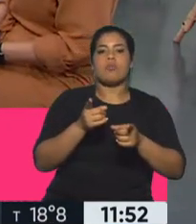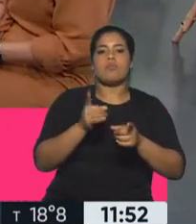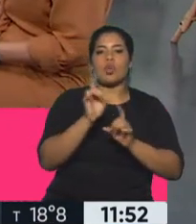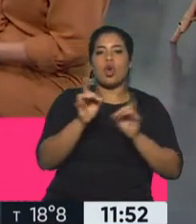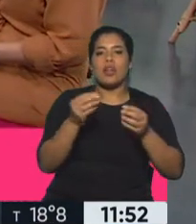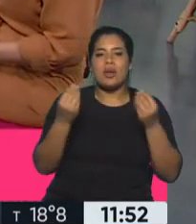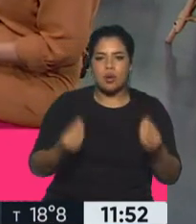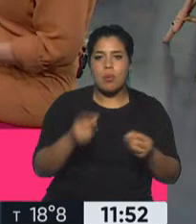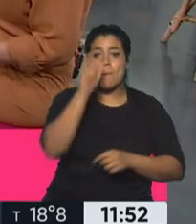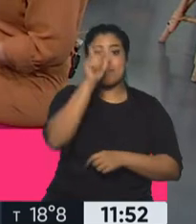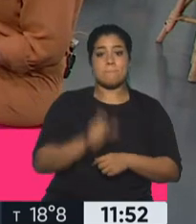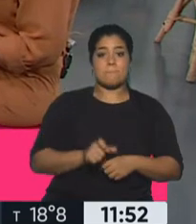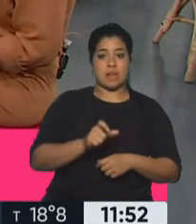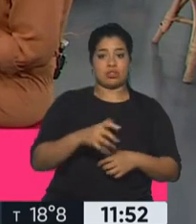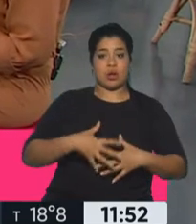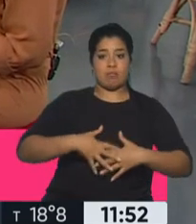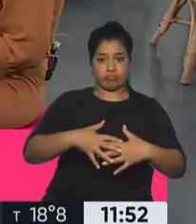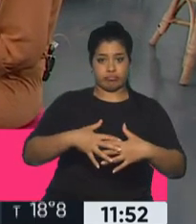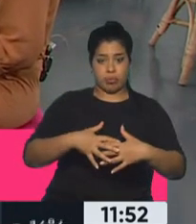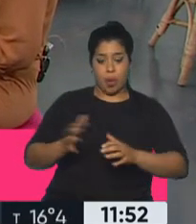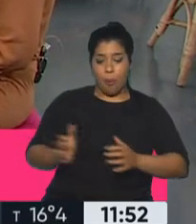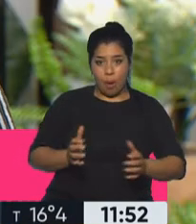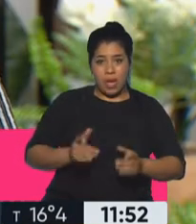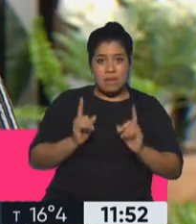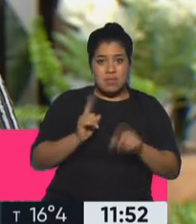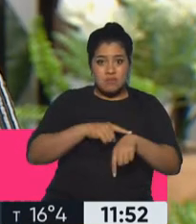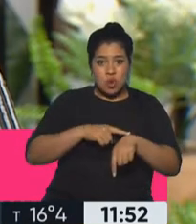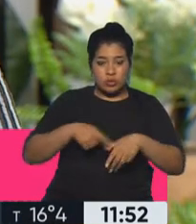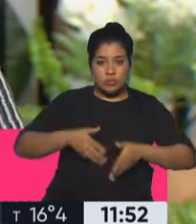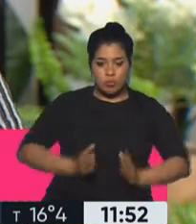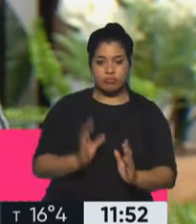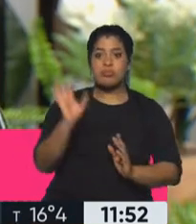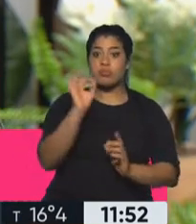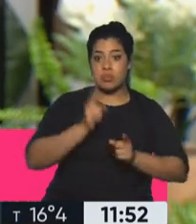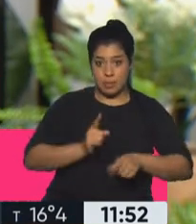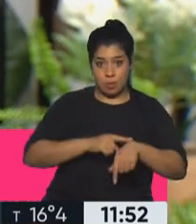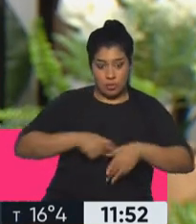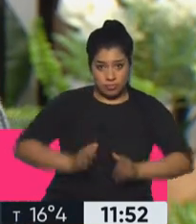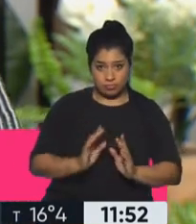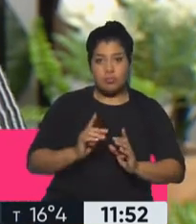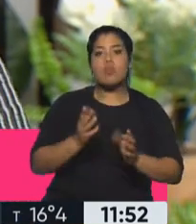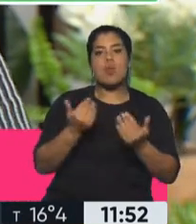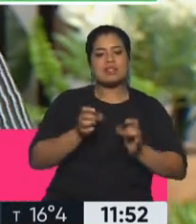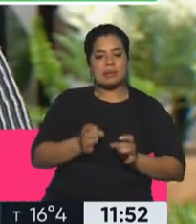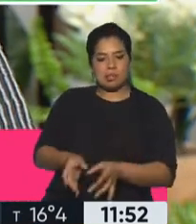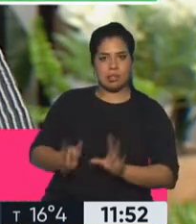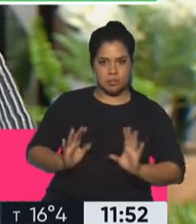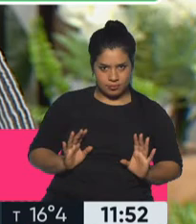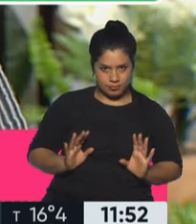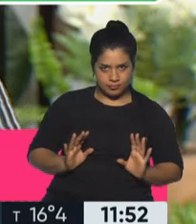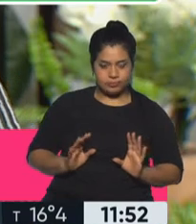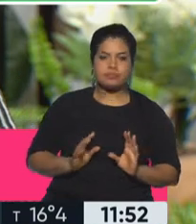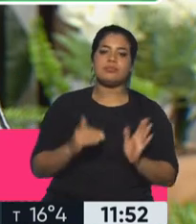persona gestante que tiene chagas lo puede transmitir a su bebé durante el embarazo o el parto, aunque esto no ocurre en el 100% de los casos, sí en algunos. Por eso,